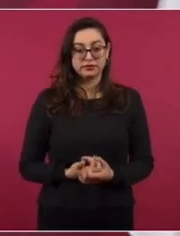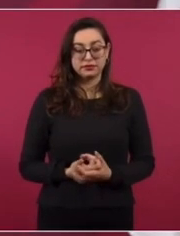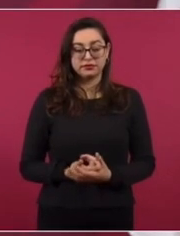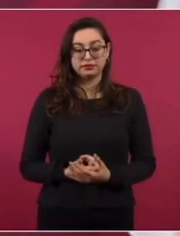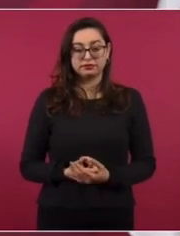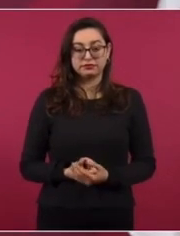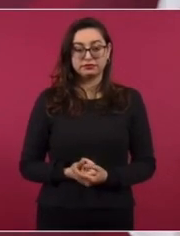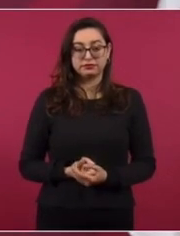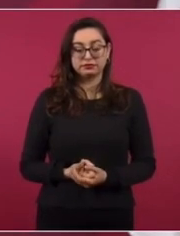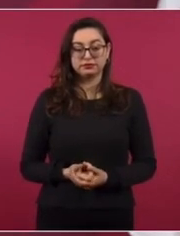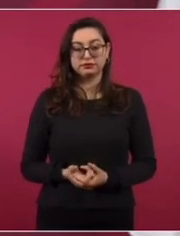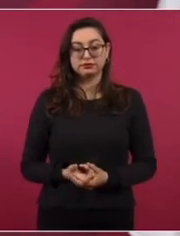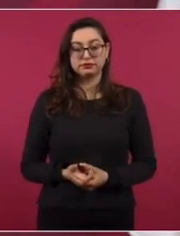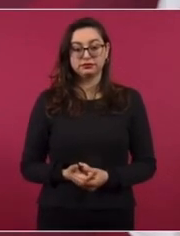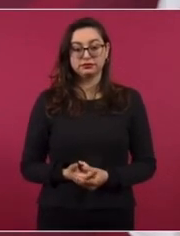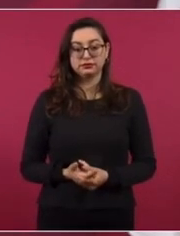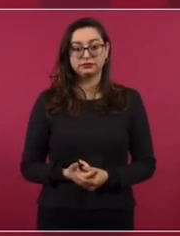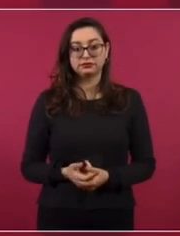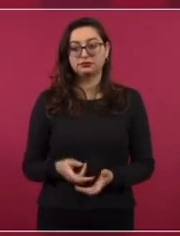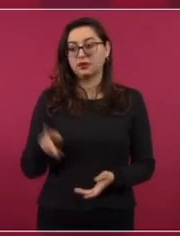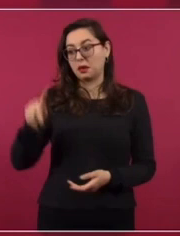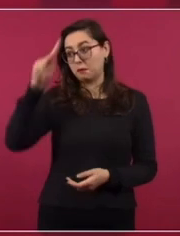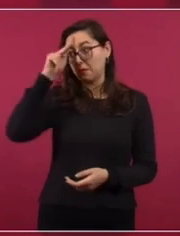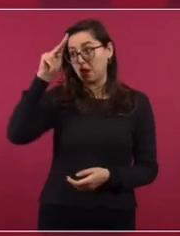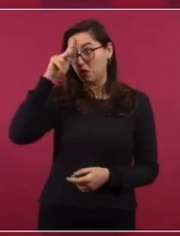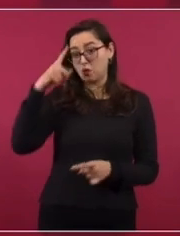¿Quién dio esas órdenes en el Perú?